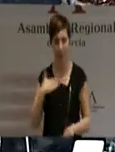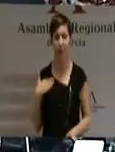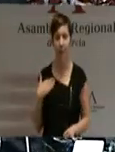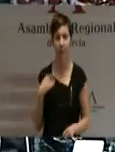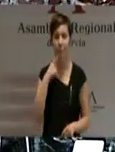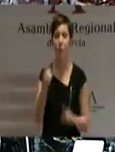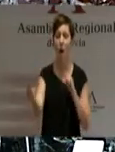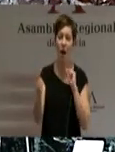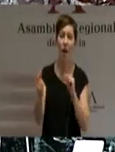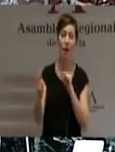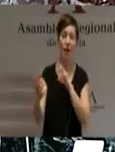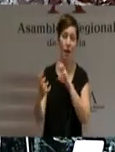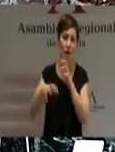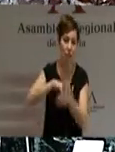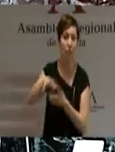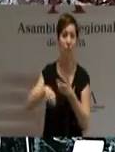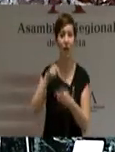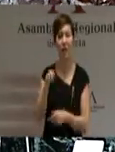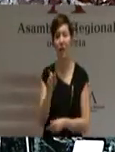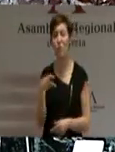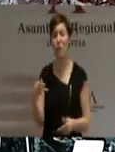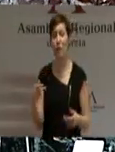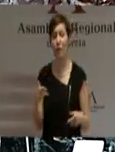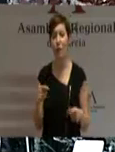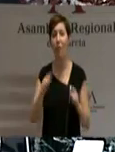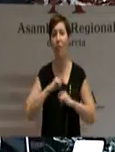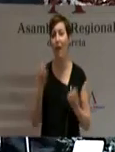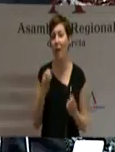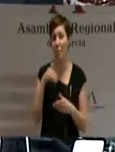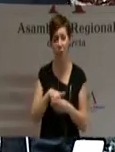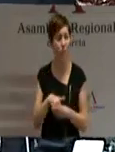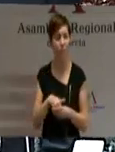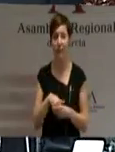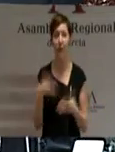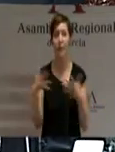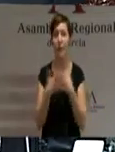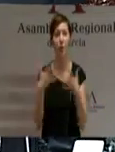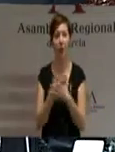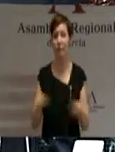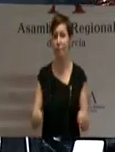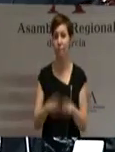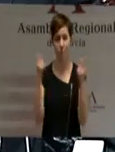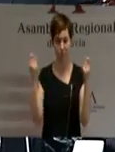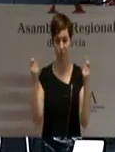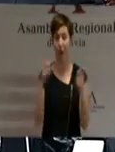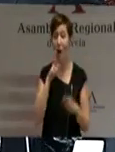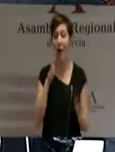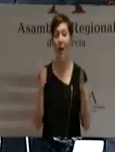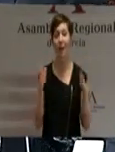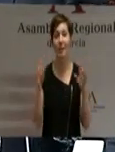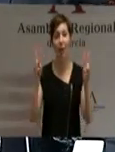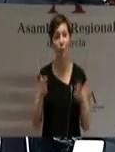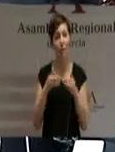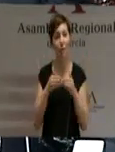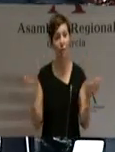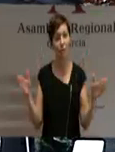ayer ni hoy ni mañana da votos, sino que lo que hace es destruir la democracia. Abrimos una nueva etapa y no por